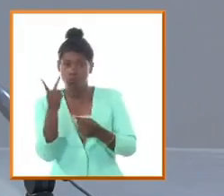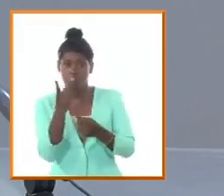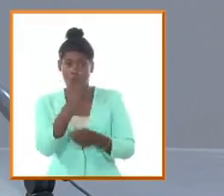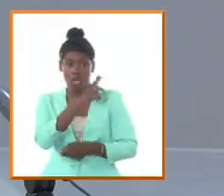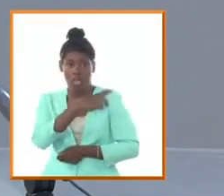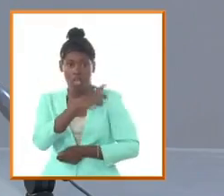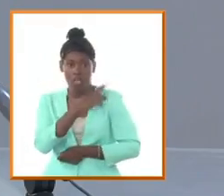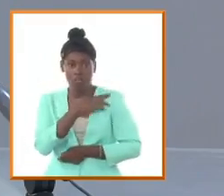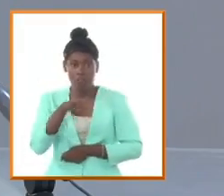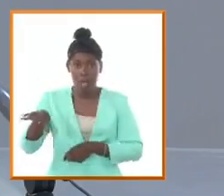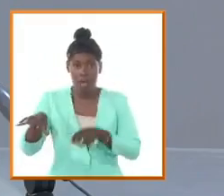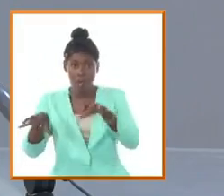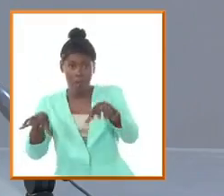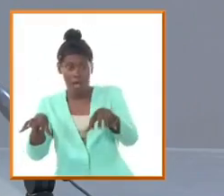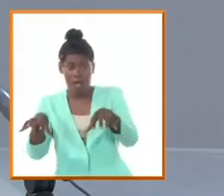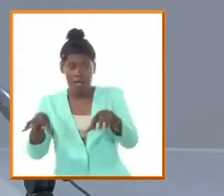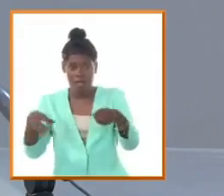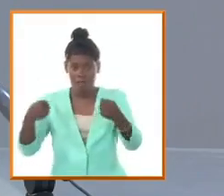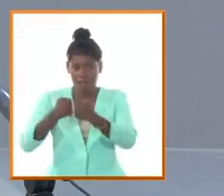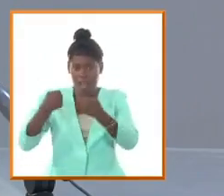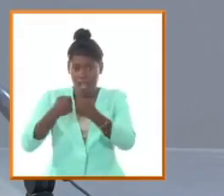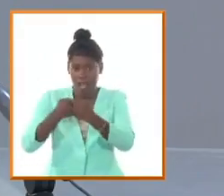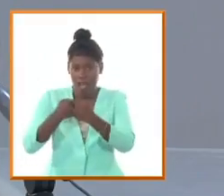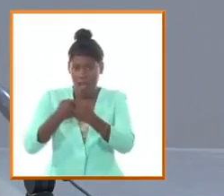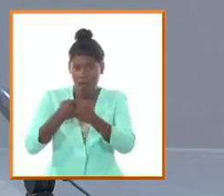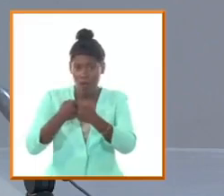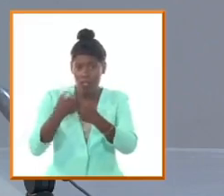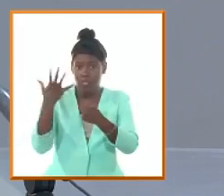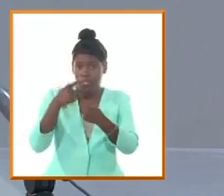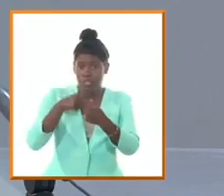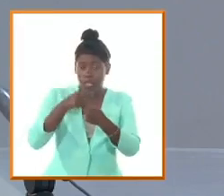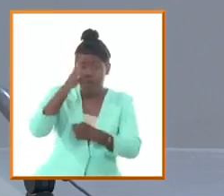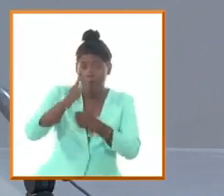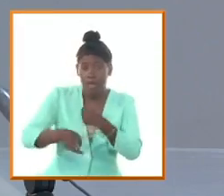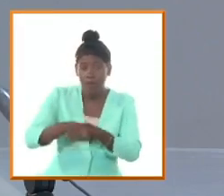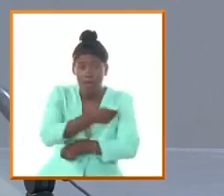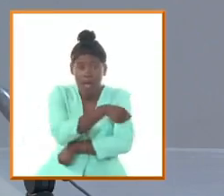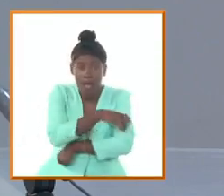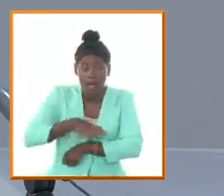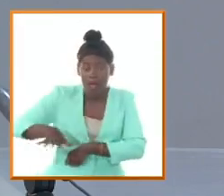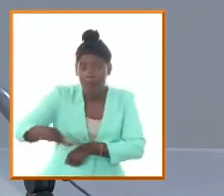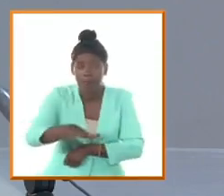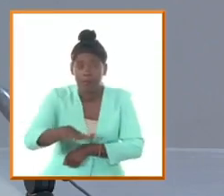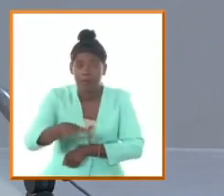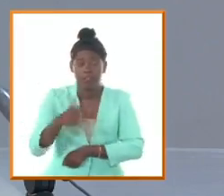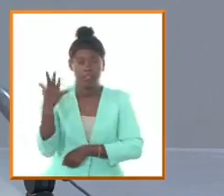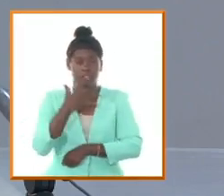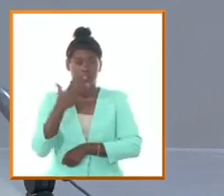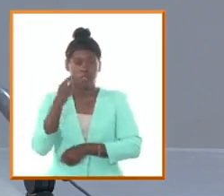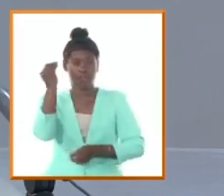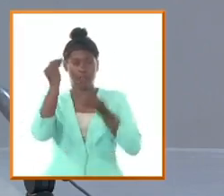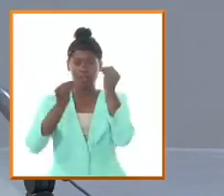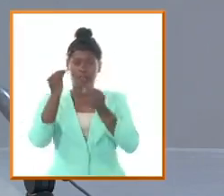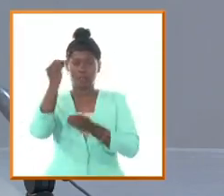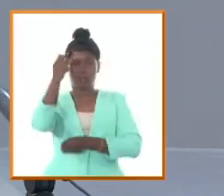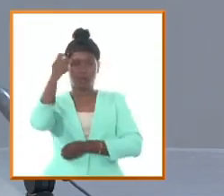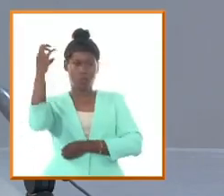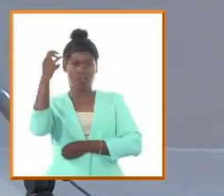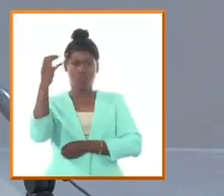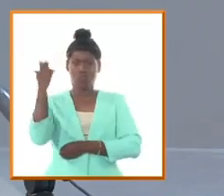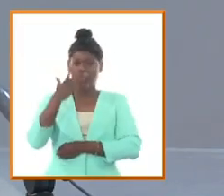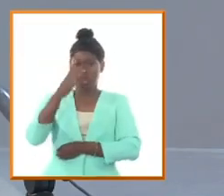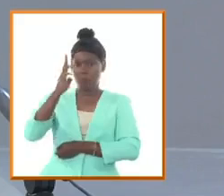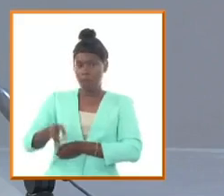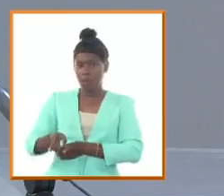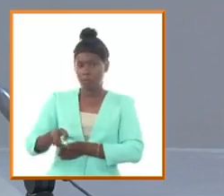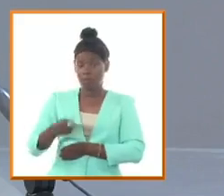subordinación del mando militar al civil y de la preeminencia dentro del mando civil del órgano colegiado ahí